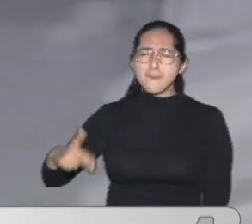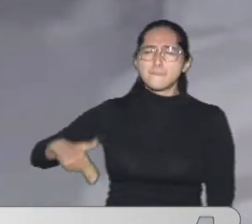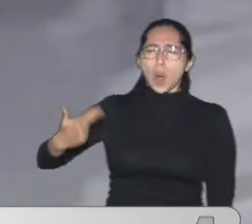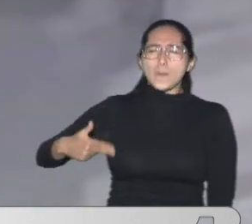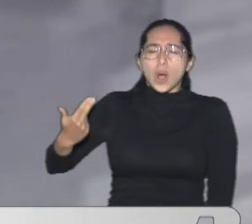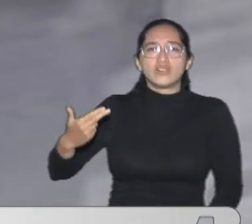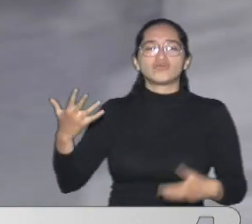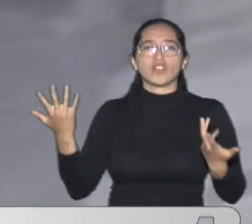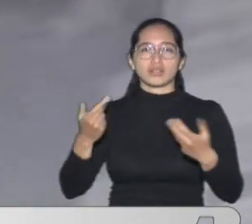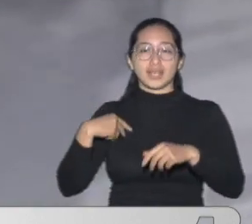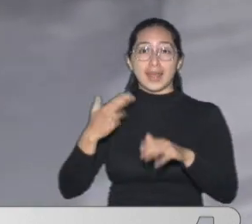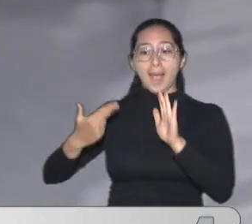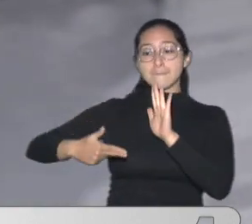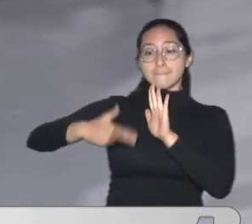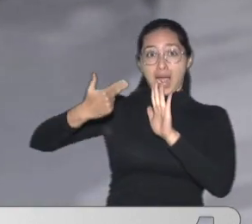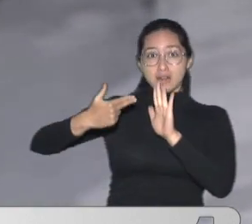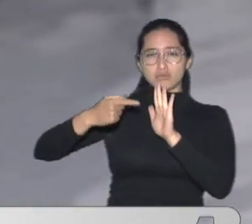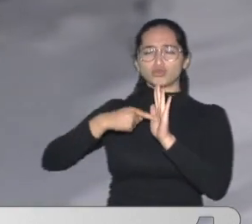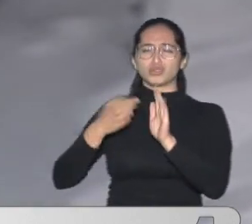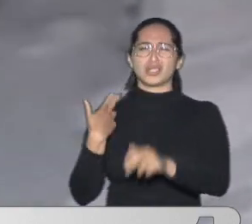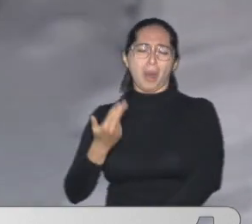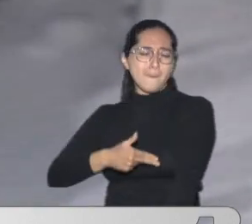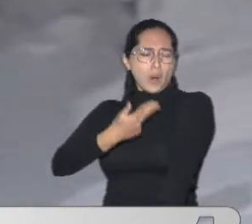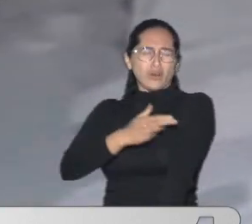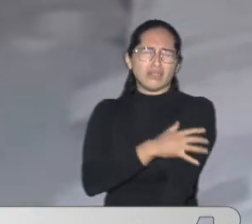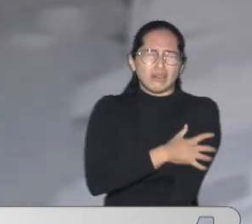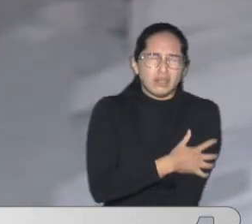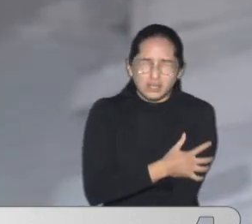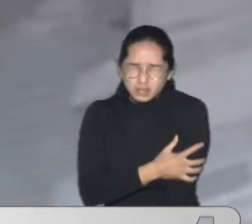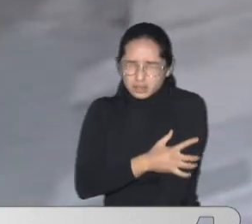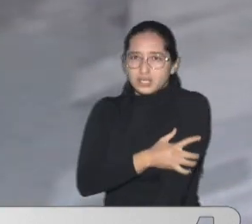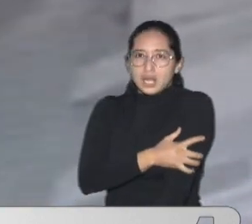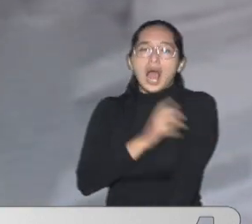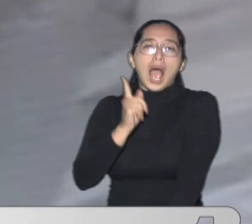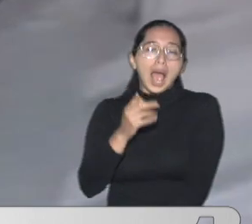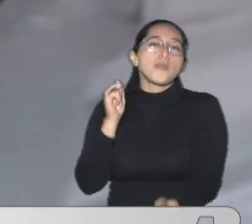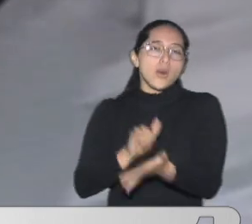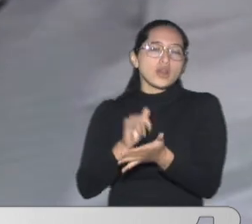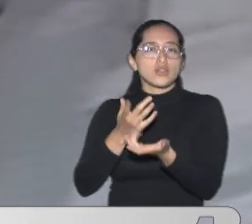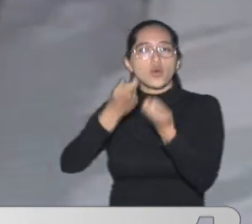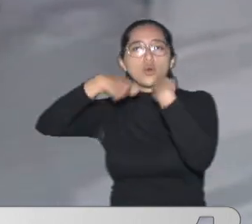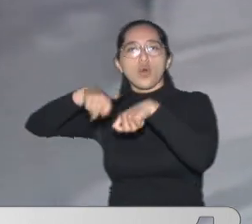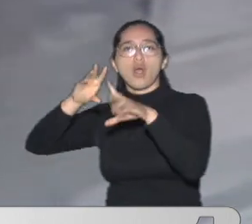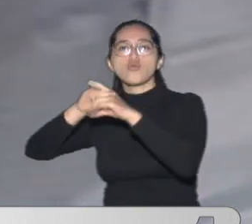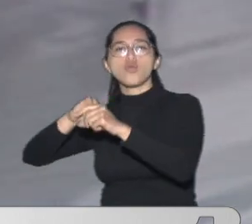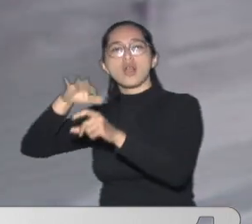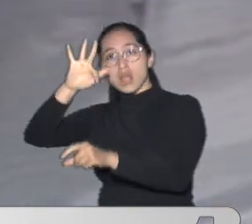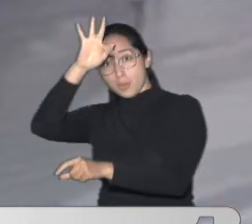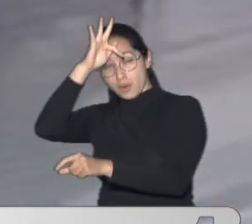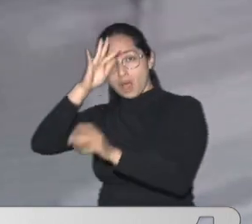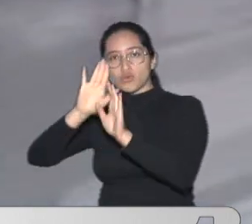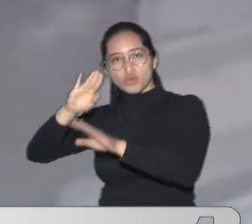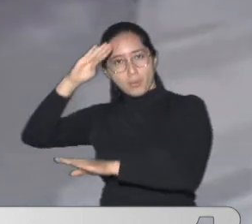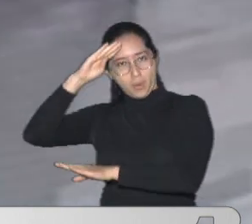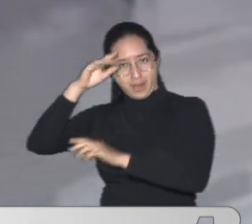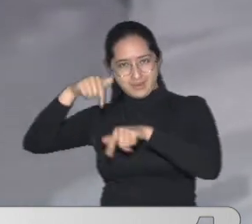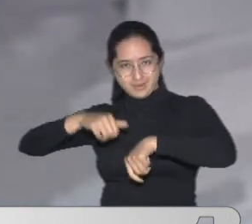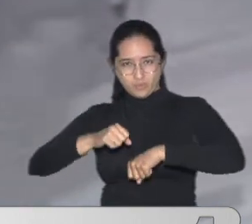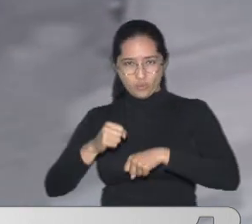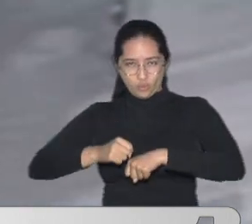su brazo Y otro en la mano En la mano Es por eso Que en este momento Se encuentra En el hospital De la policía En Bogotá El otro